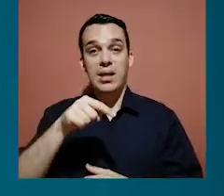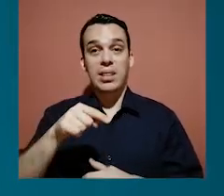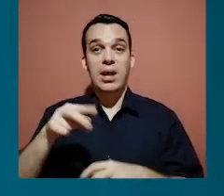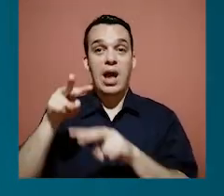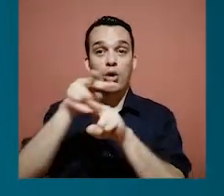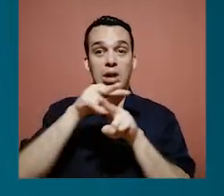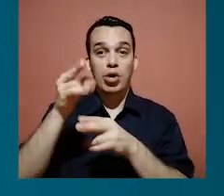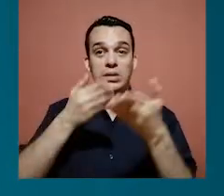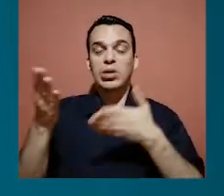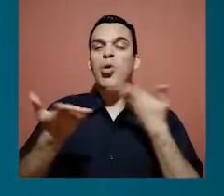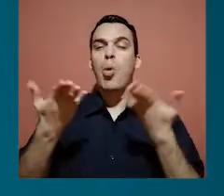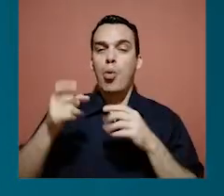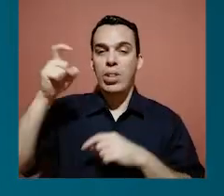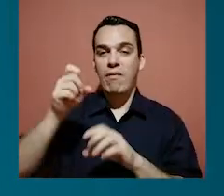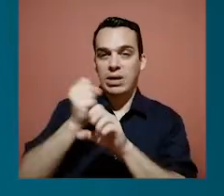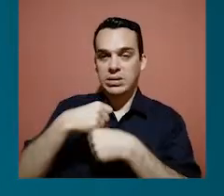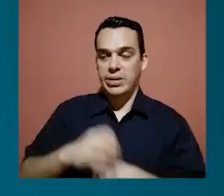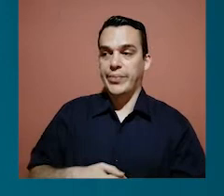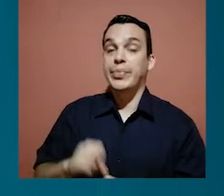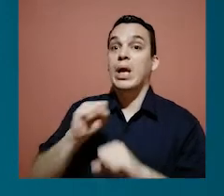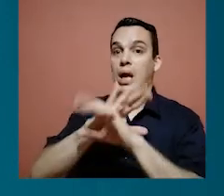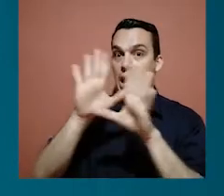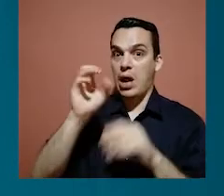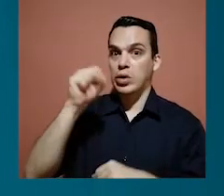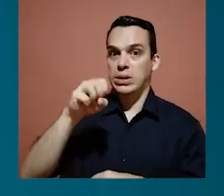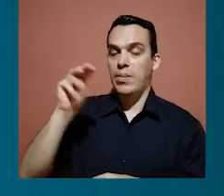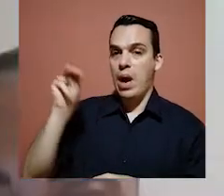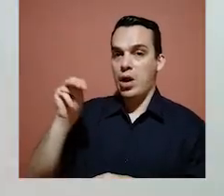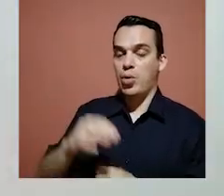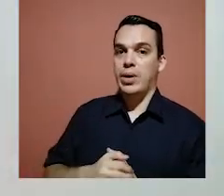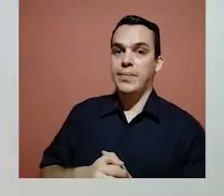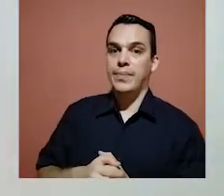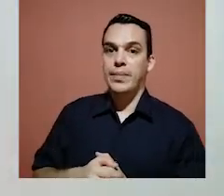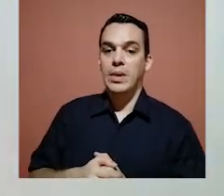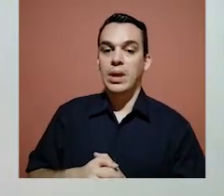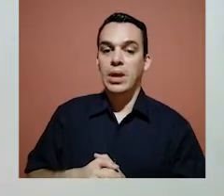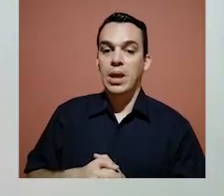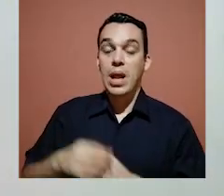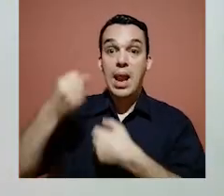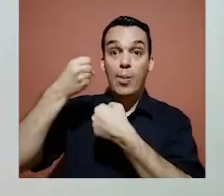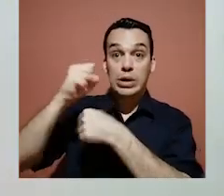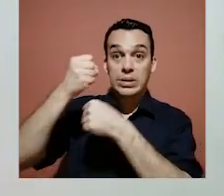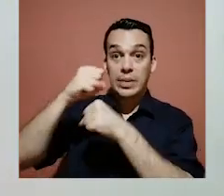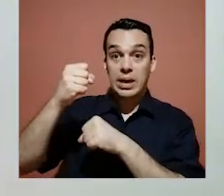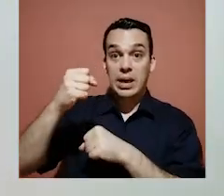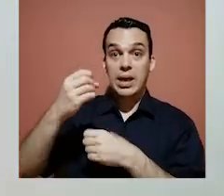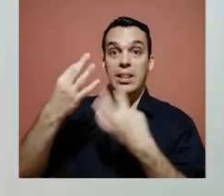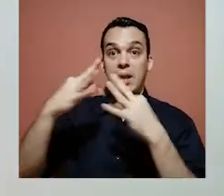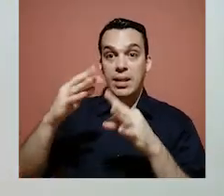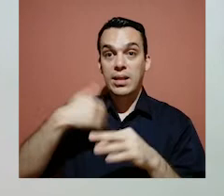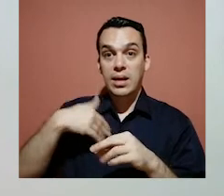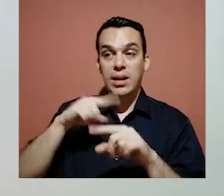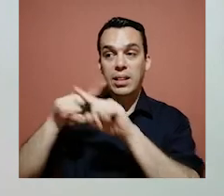Contraloría de Servicios? ¿Cómo deben hacerlo? Claro que sí, Marjorie. Por dicha, la municipalidad ha tratado